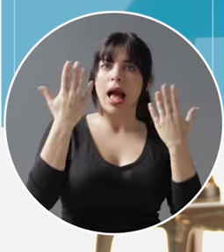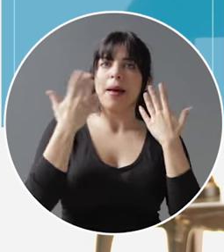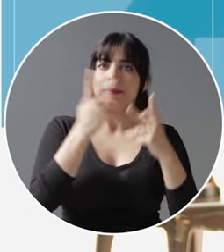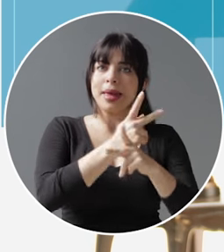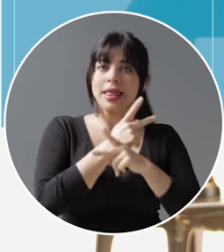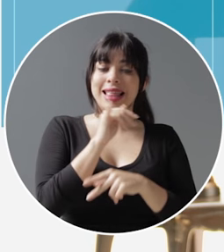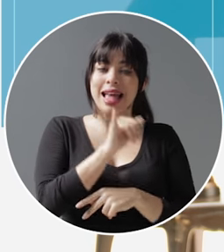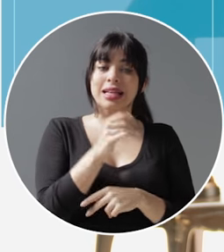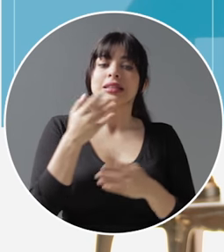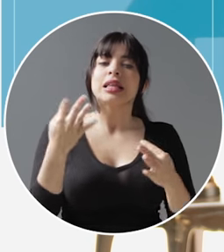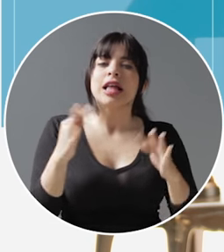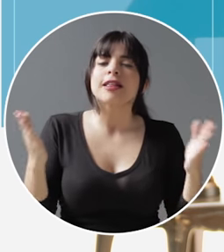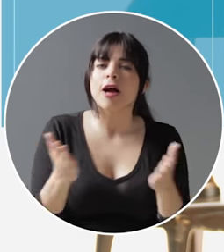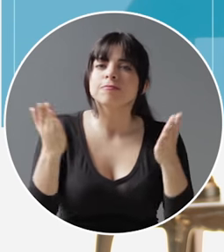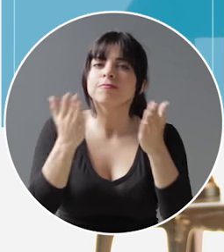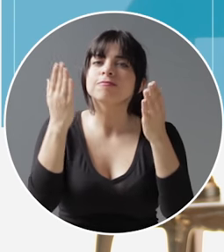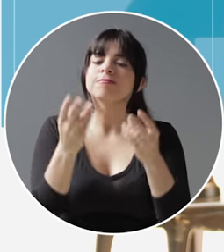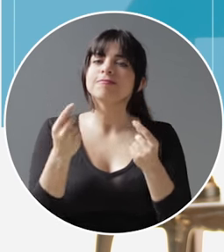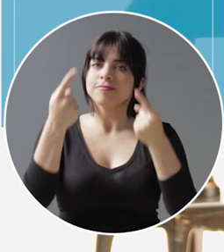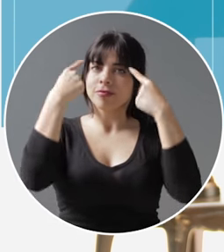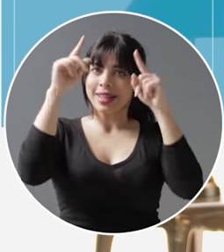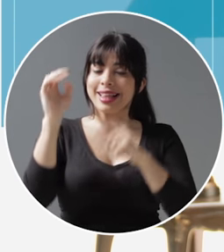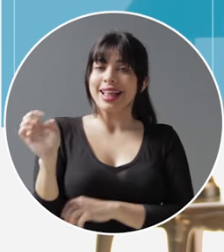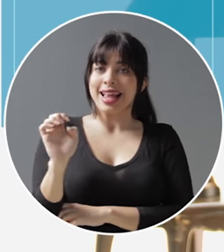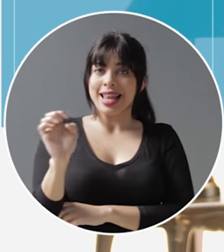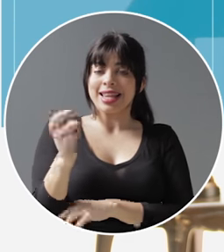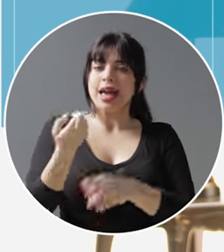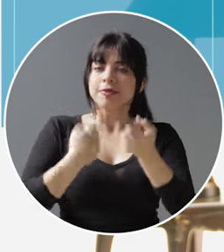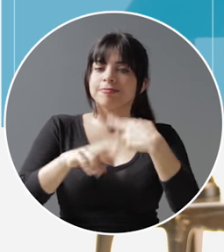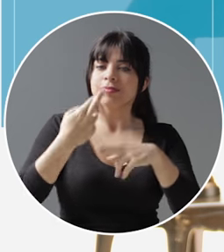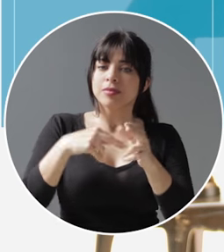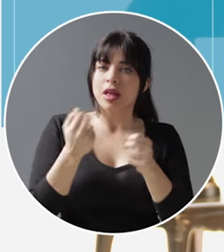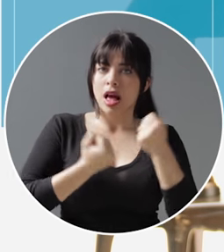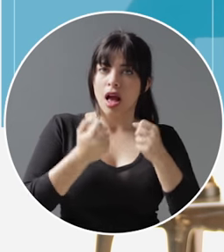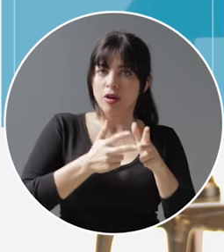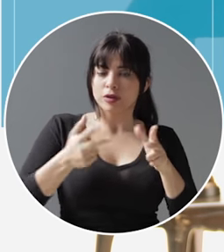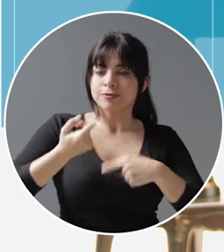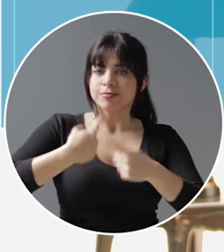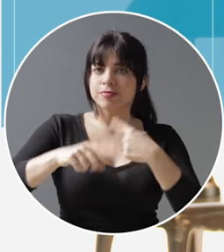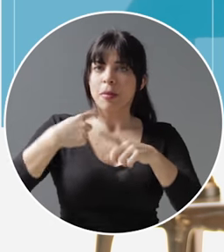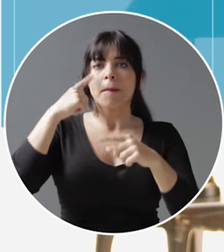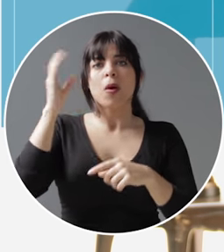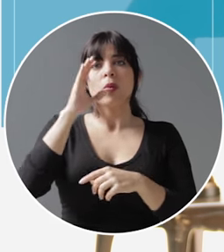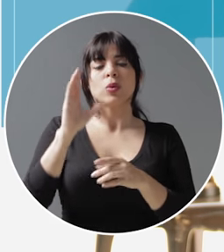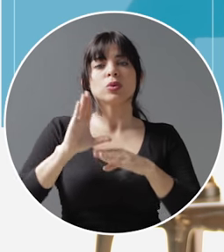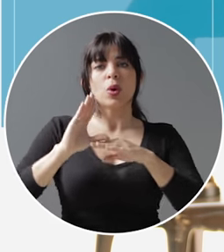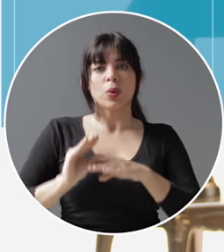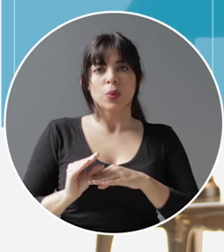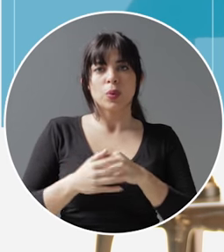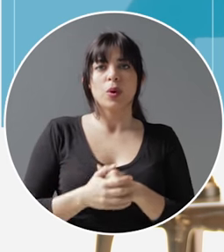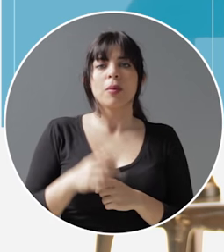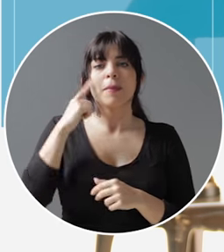con la cual se promueve la eficiencia energética y renovación de la flota vehicular para reducir las